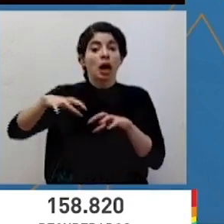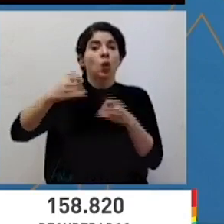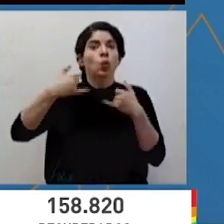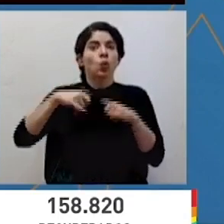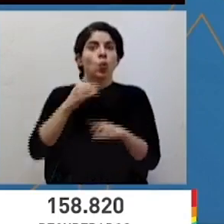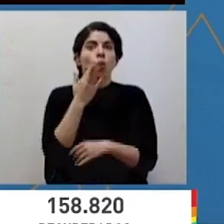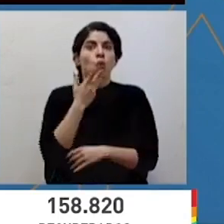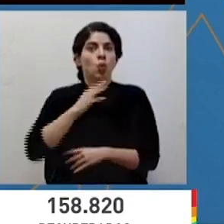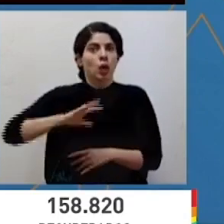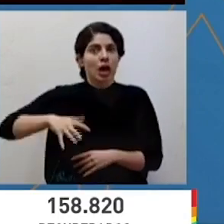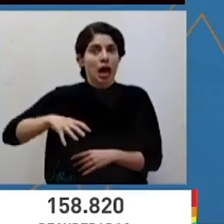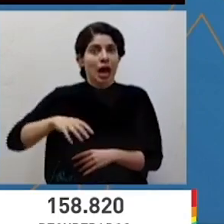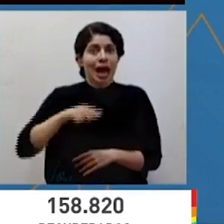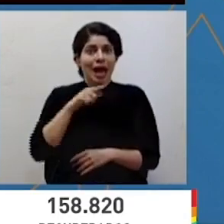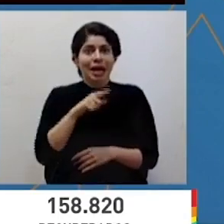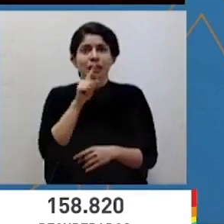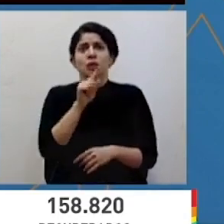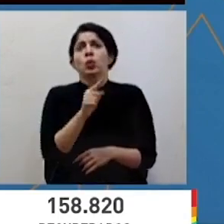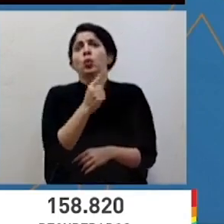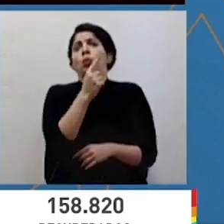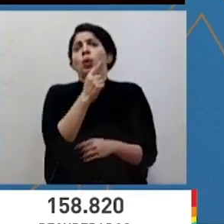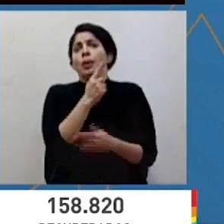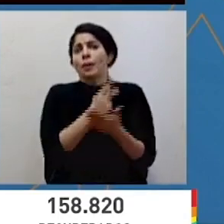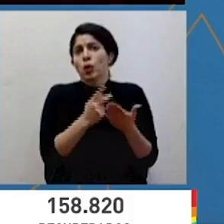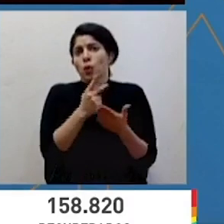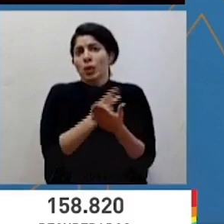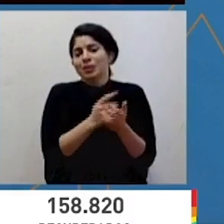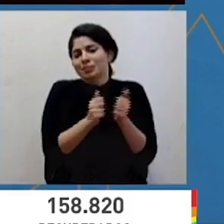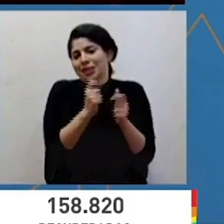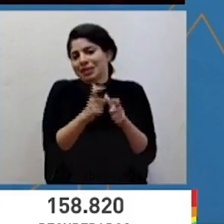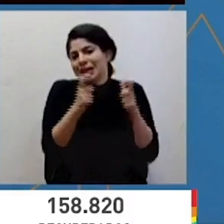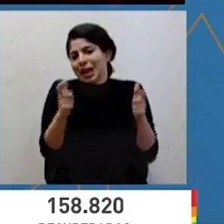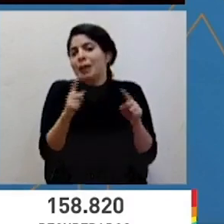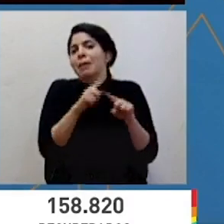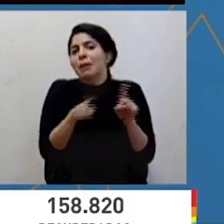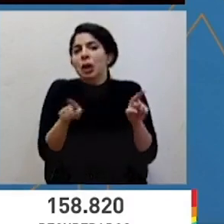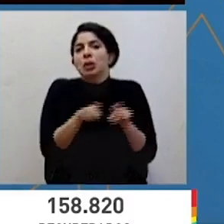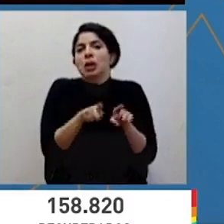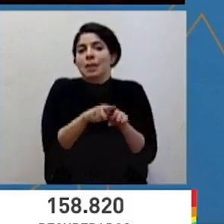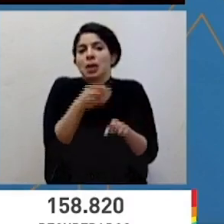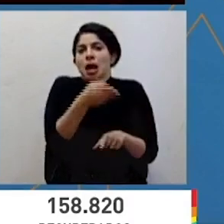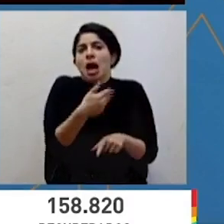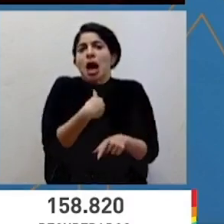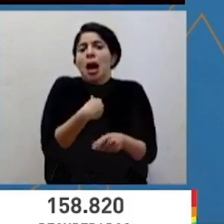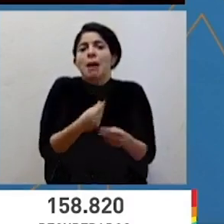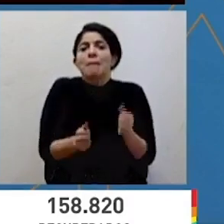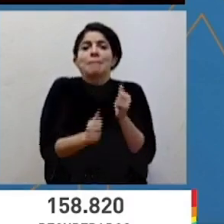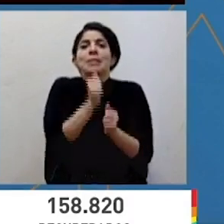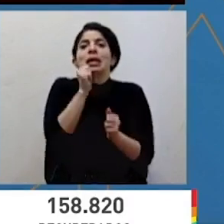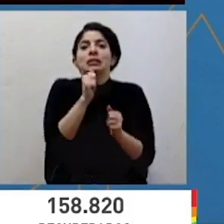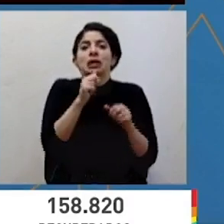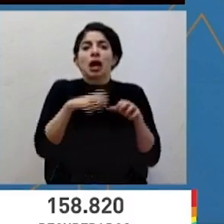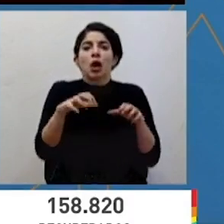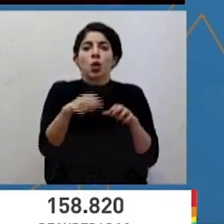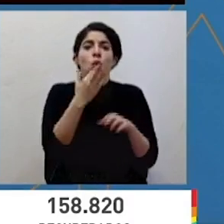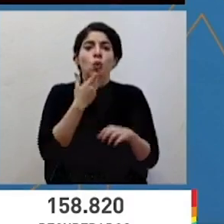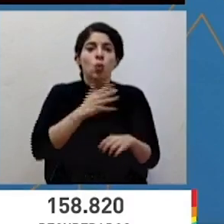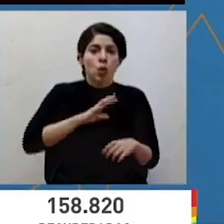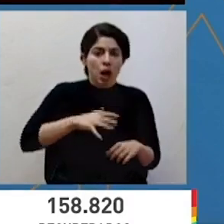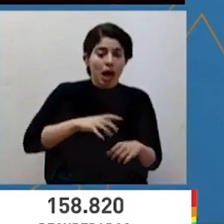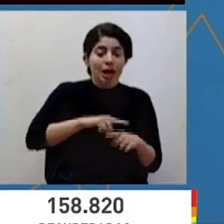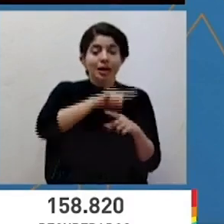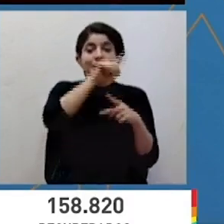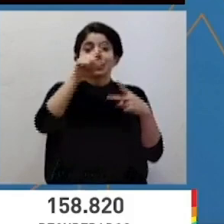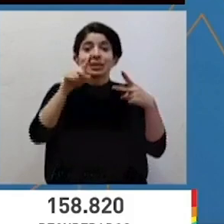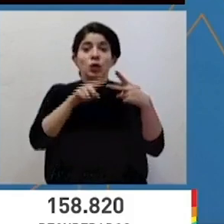naranja. Esta es una de las provincias, por supuesto, es una de las más grandes y también que mantienen más cantones en alerta naranja, seguido por